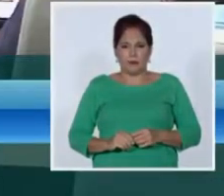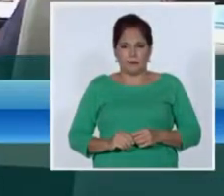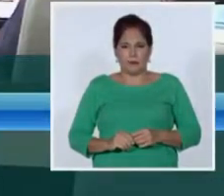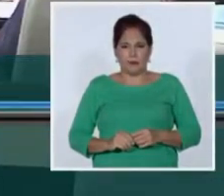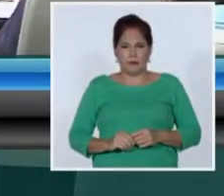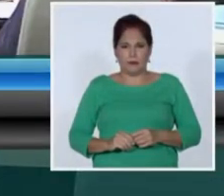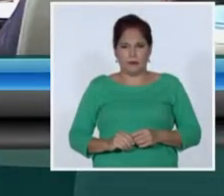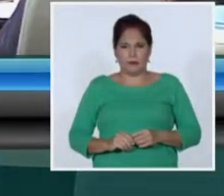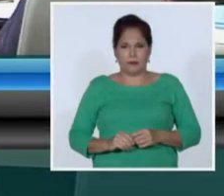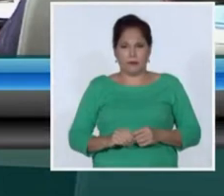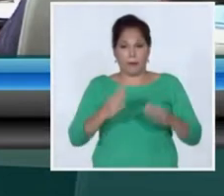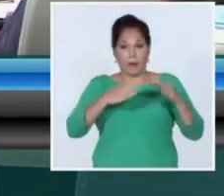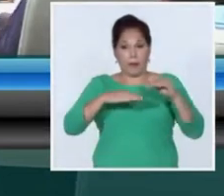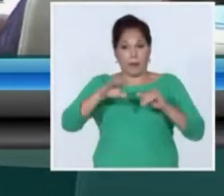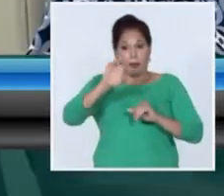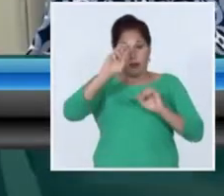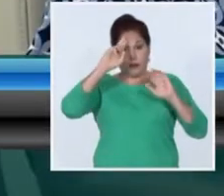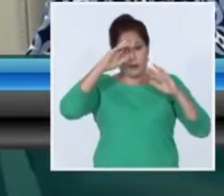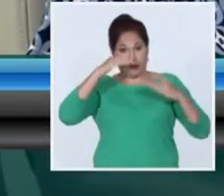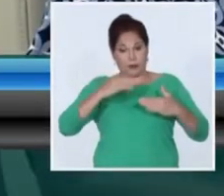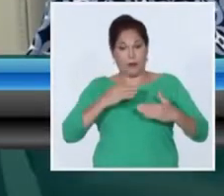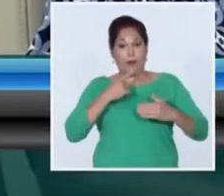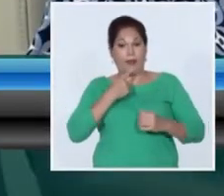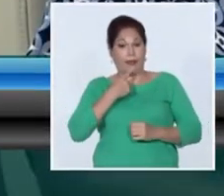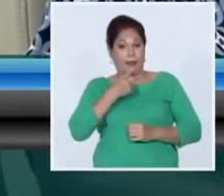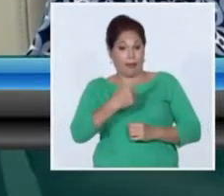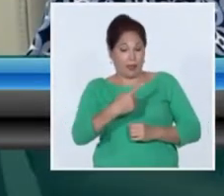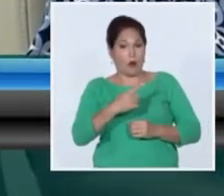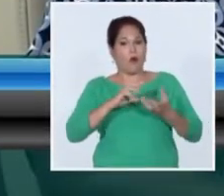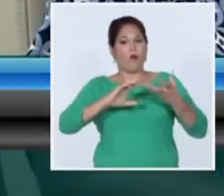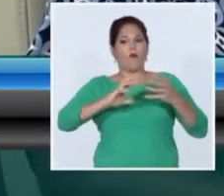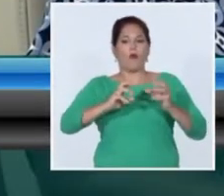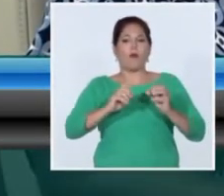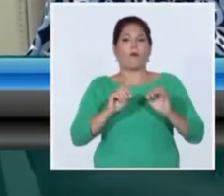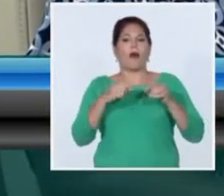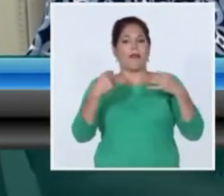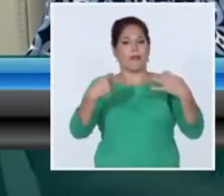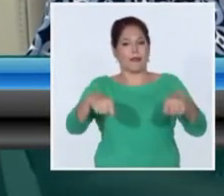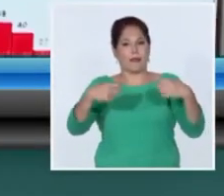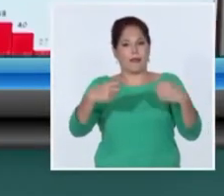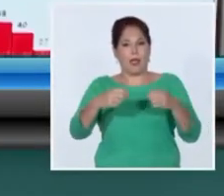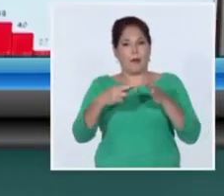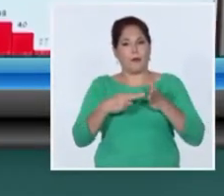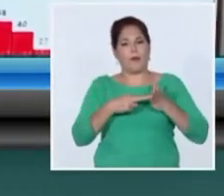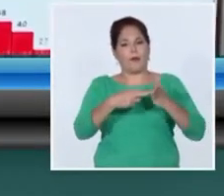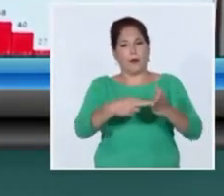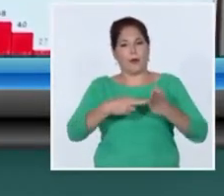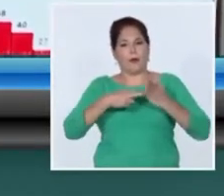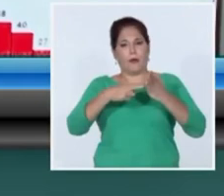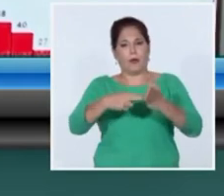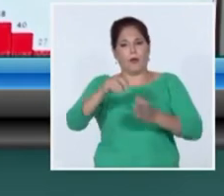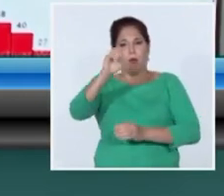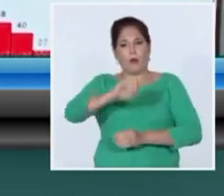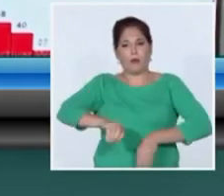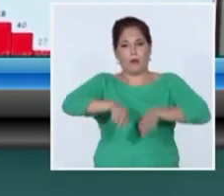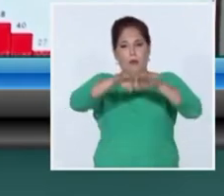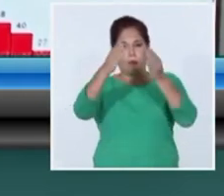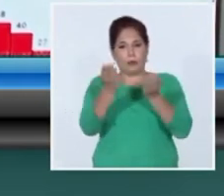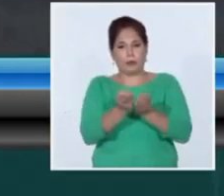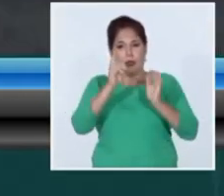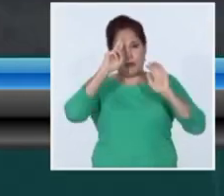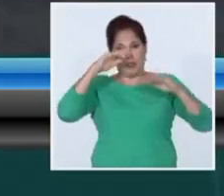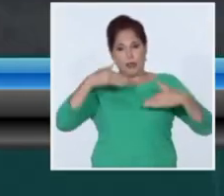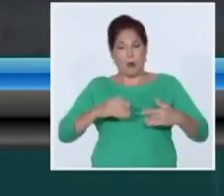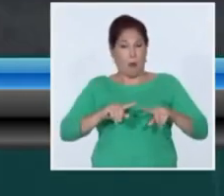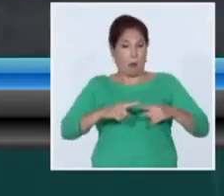el MINSAP informó a la dirección del país la estrategia para poner en práctica las recomendaciones de la OMS referidas a la COVID